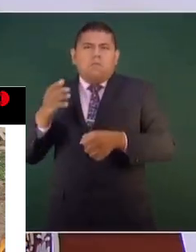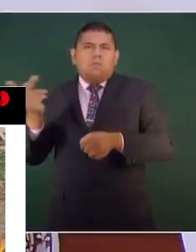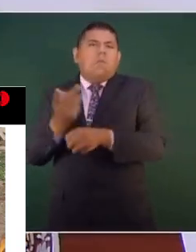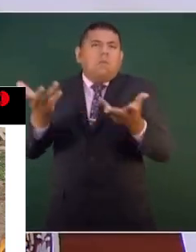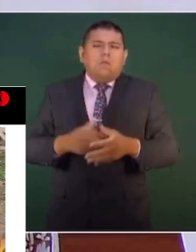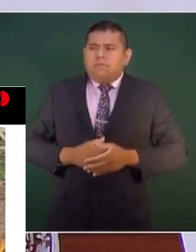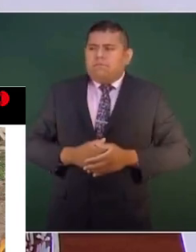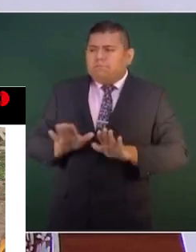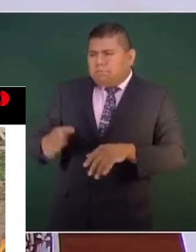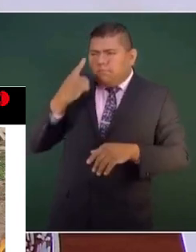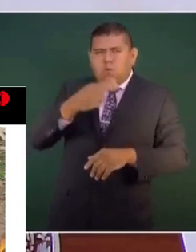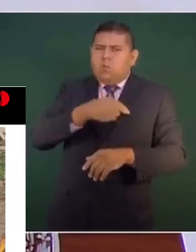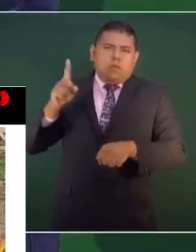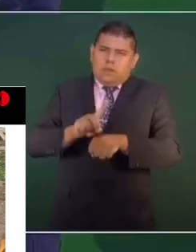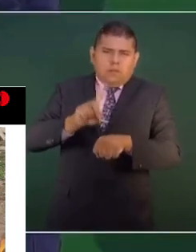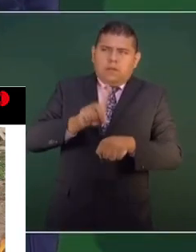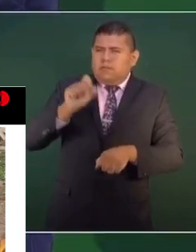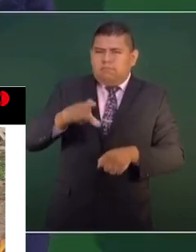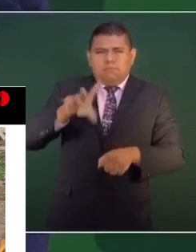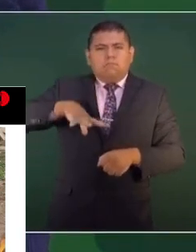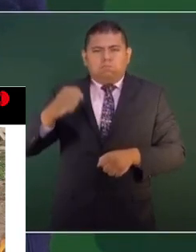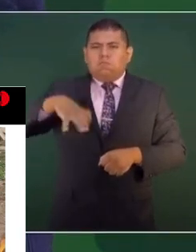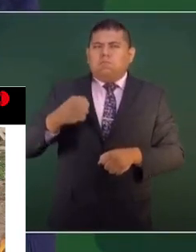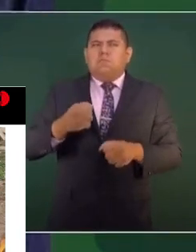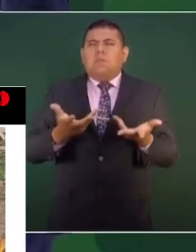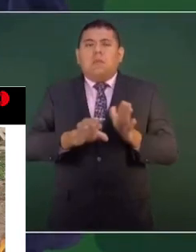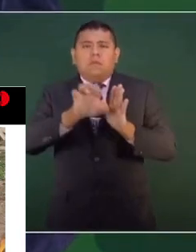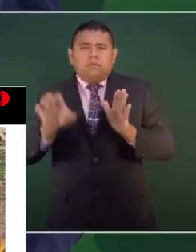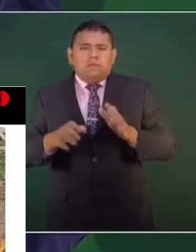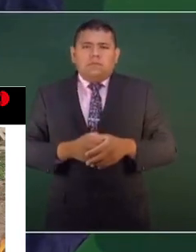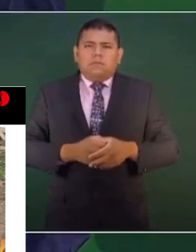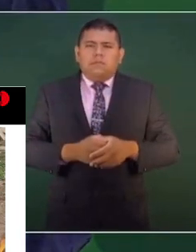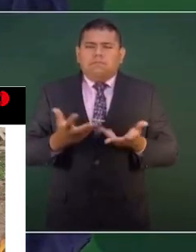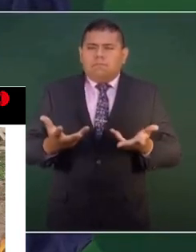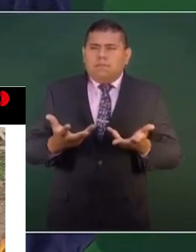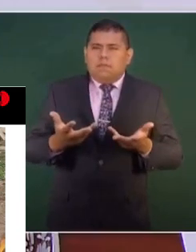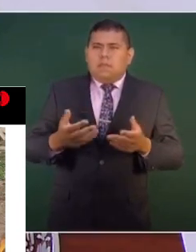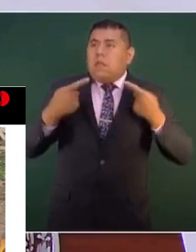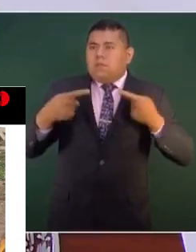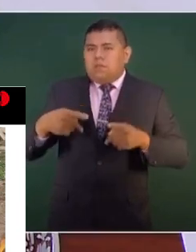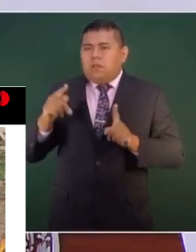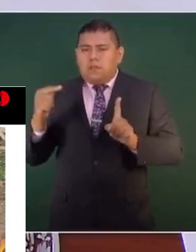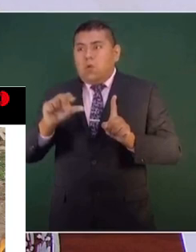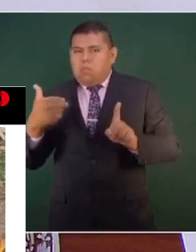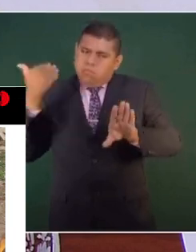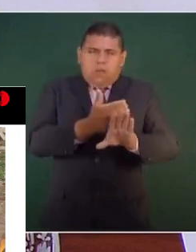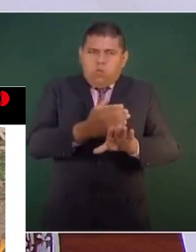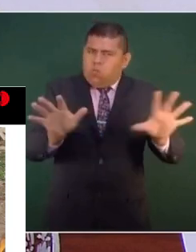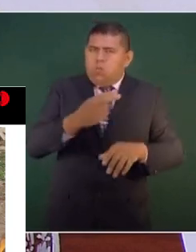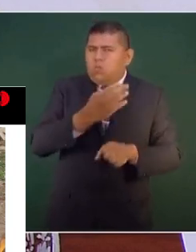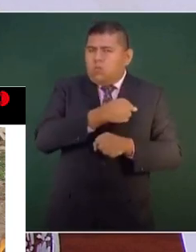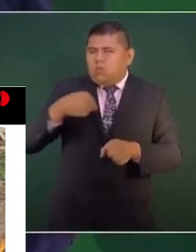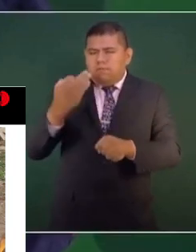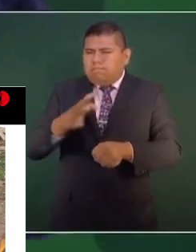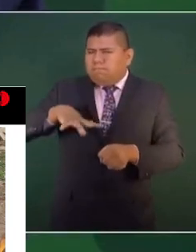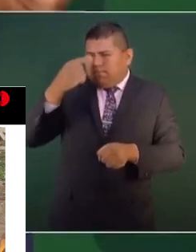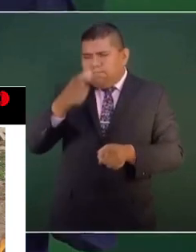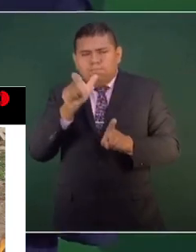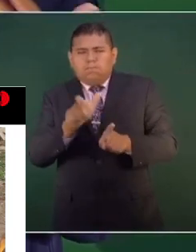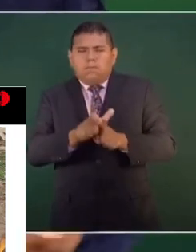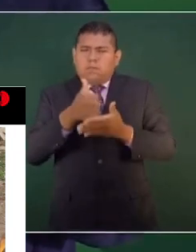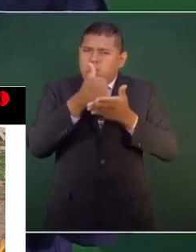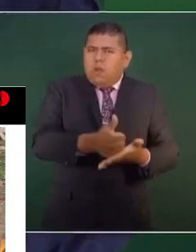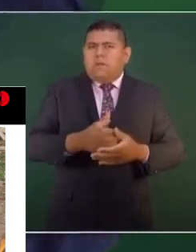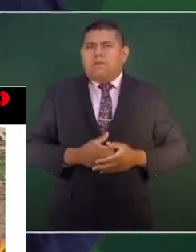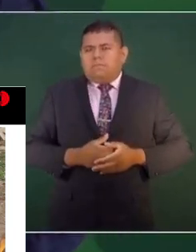Estamos todos los días buscando que no se dañe a nadie, todos los días. Claro,